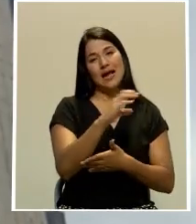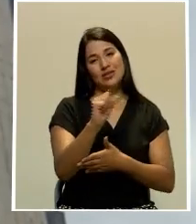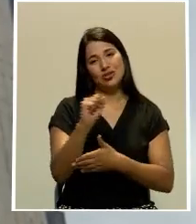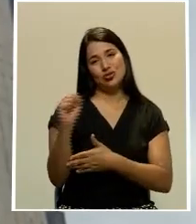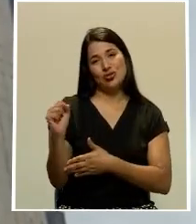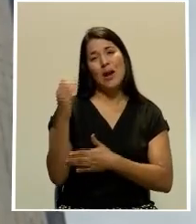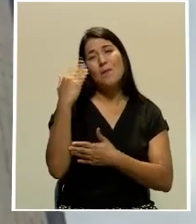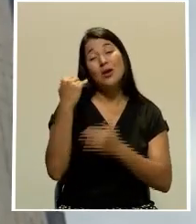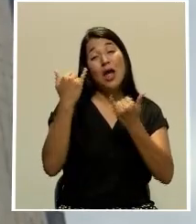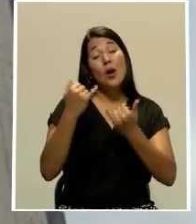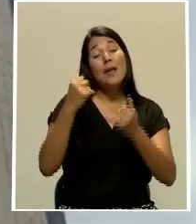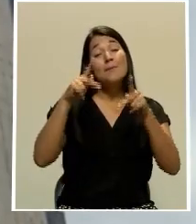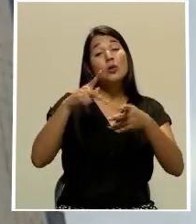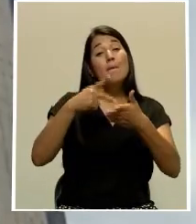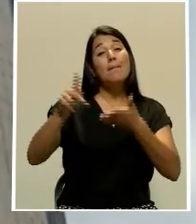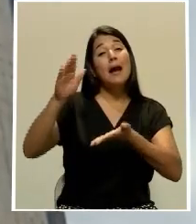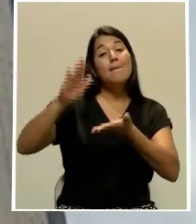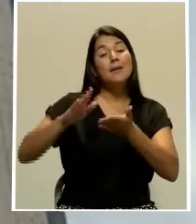contributiva.